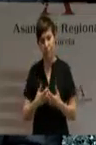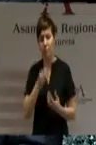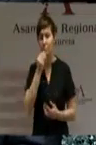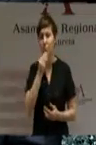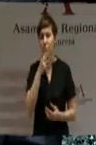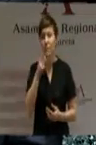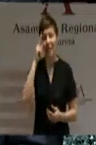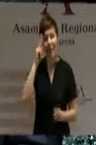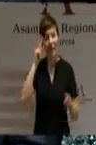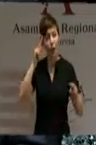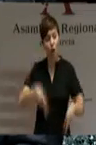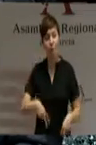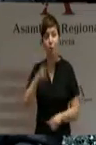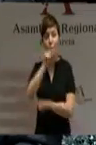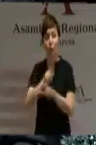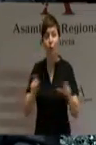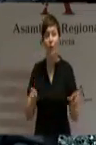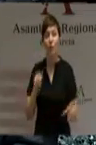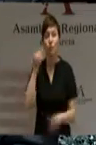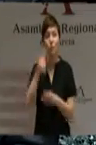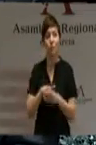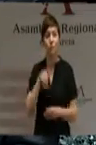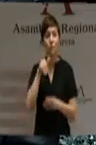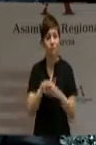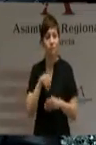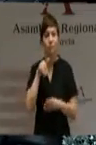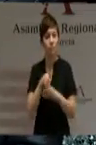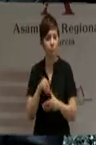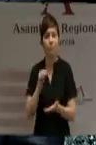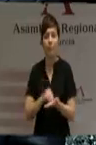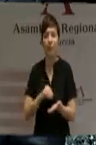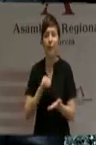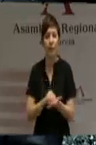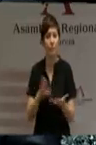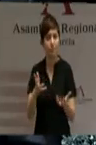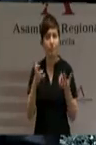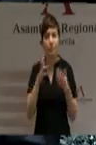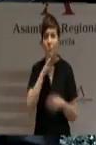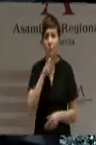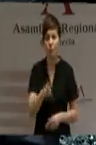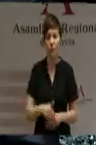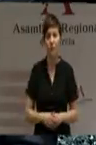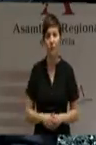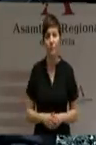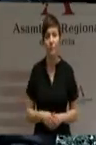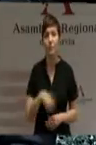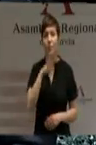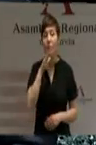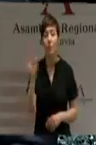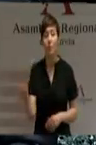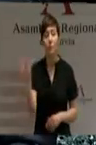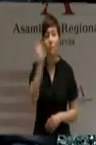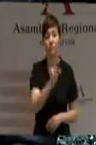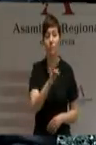en las urnas elección tras elección. Ahora le toca a Alberto Garres recoger ese